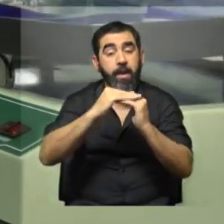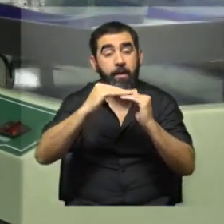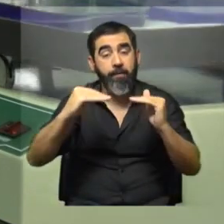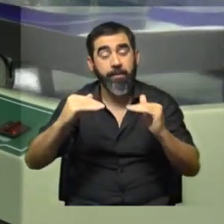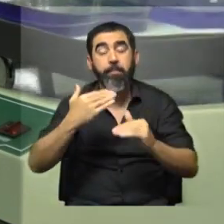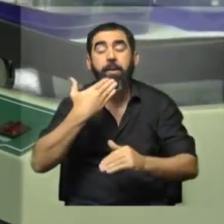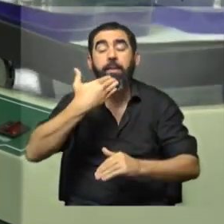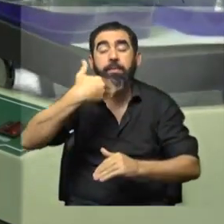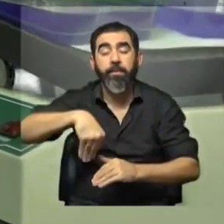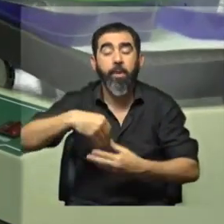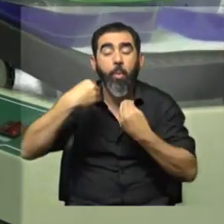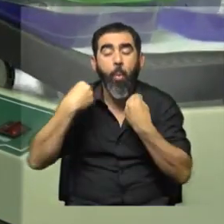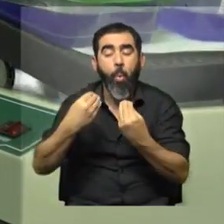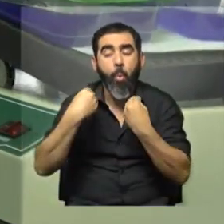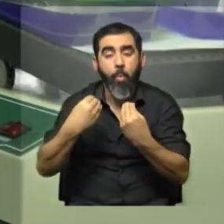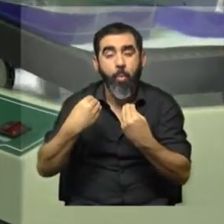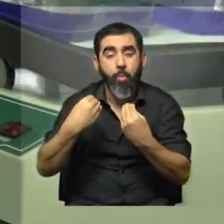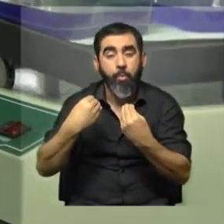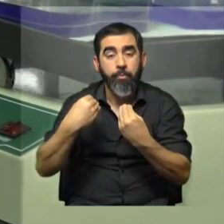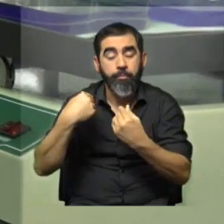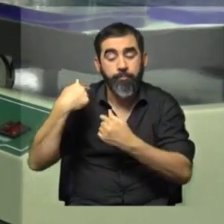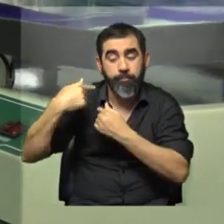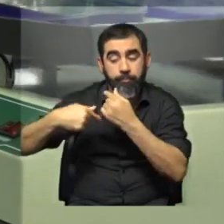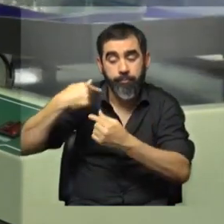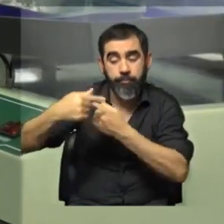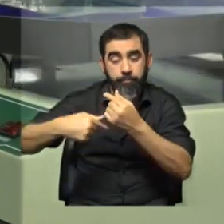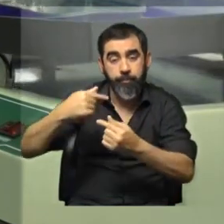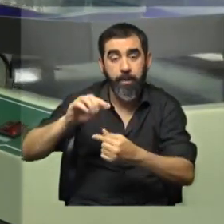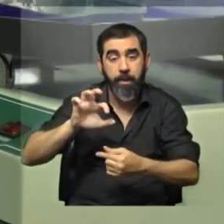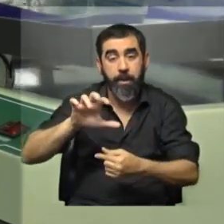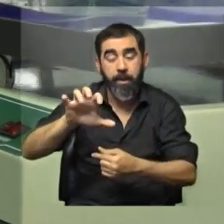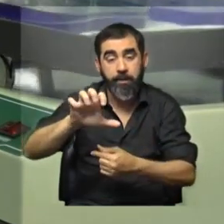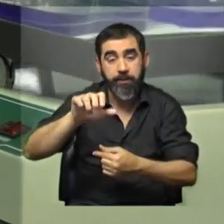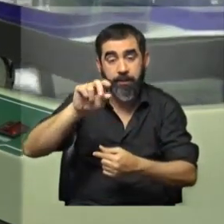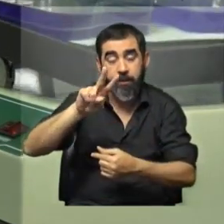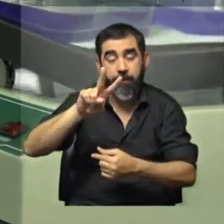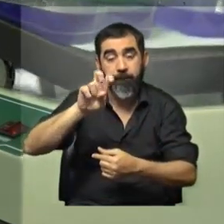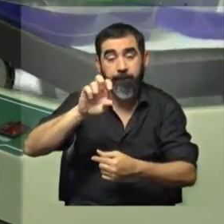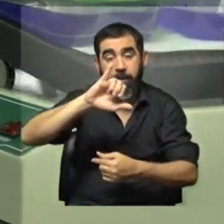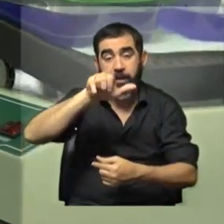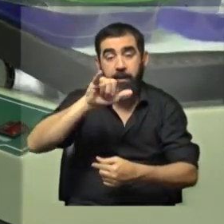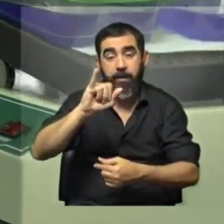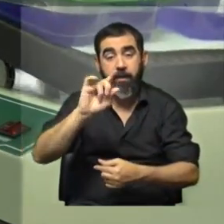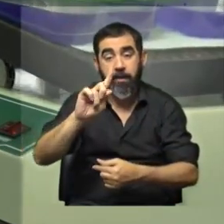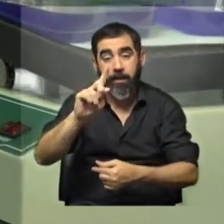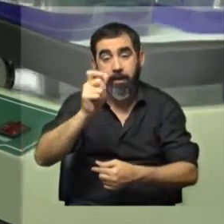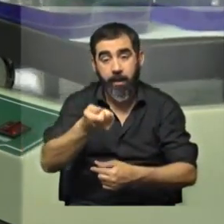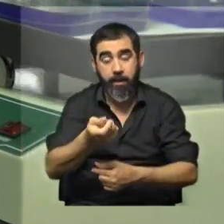comprender cómo se genera o cómo se mantiene un cáncer vesical. Pero también